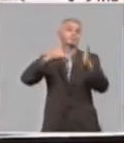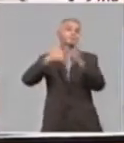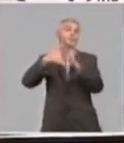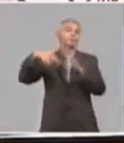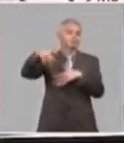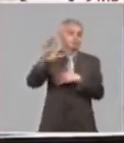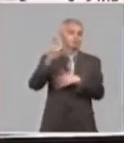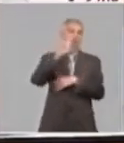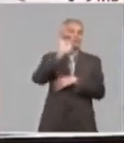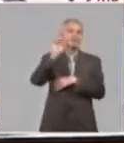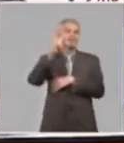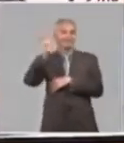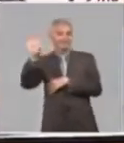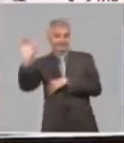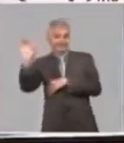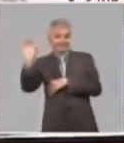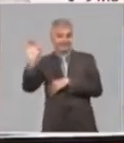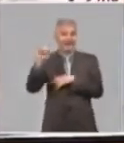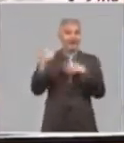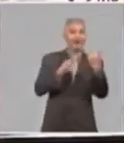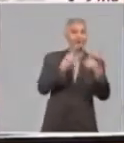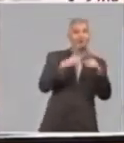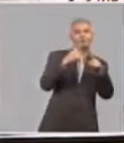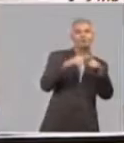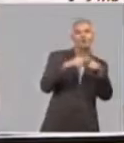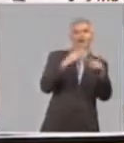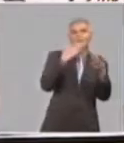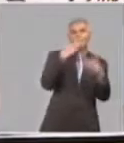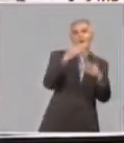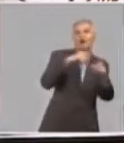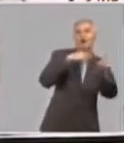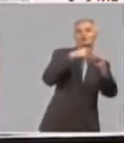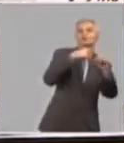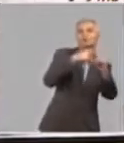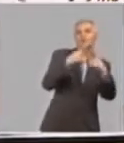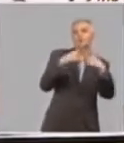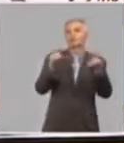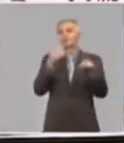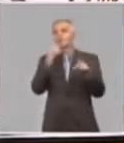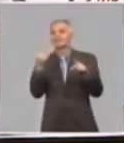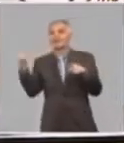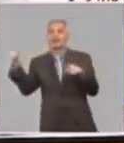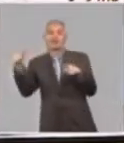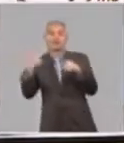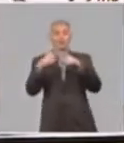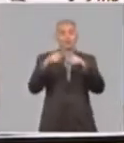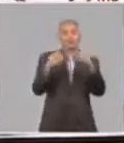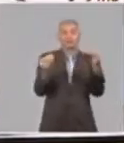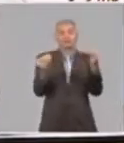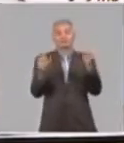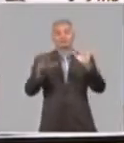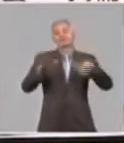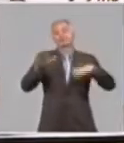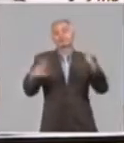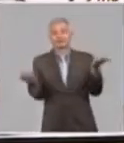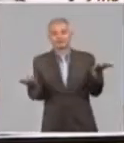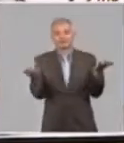pero ustedes saben que lo que es bueno para una cosa no es tan bueno para otra. Y ahí lo que tenemos que ver, costo-beneficio, en el sentido de,